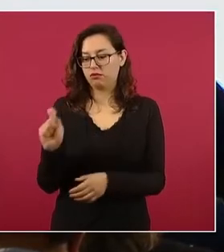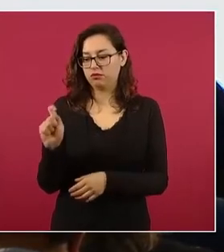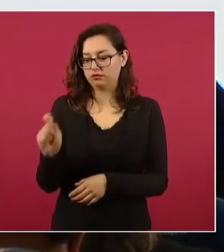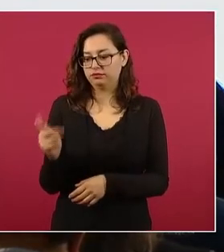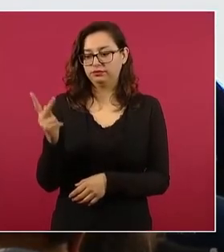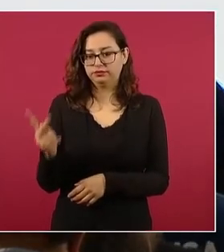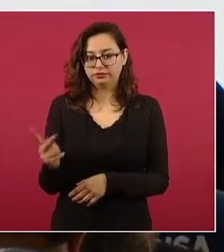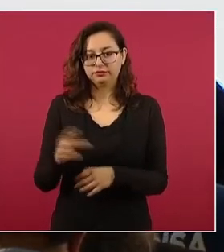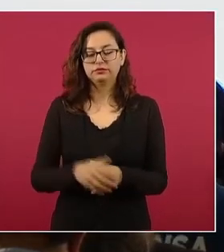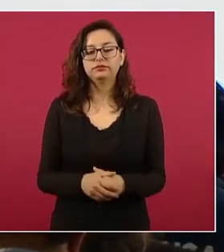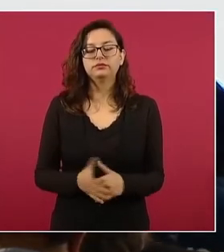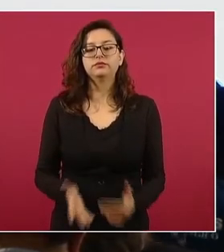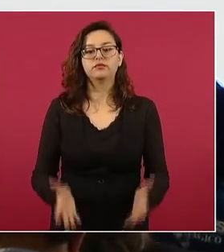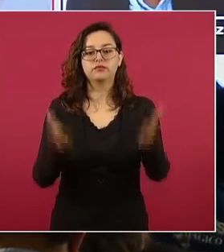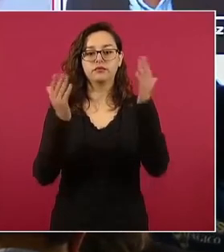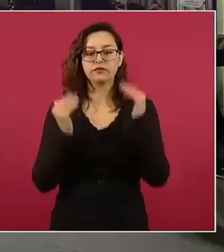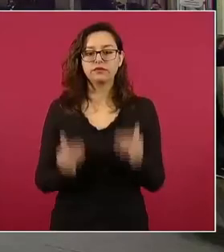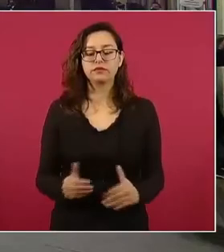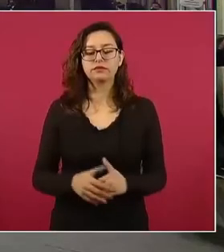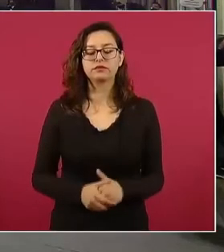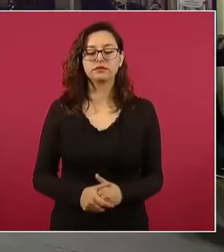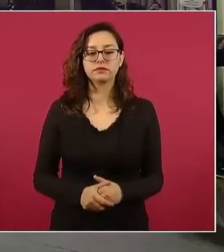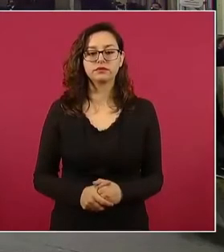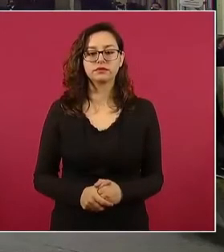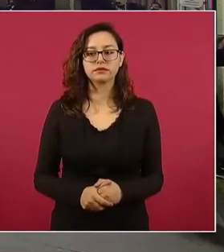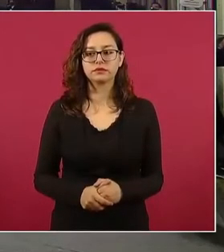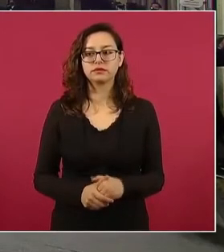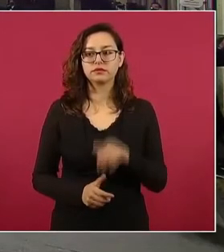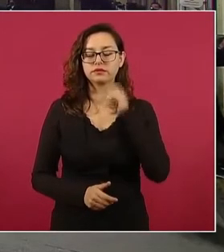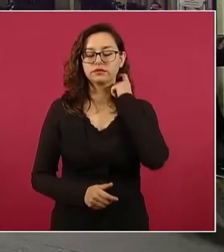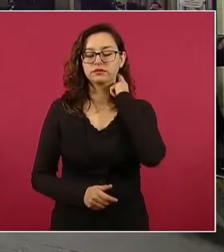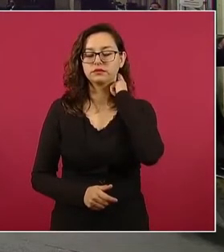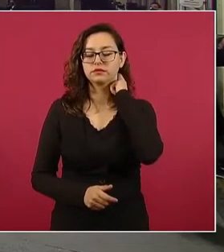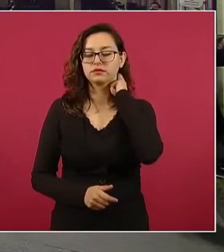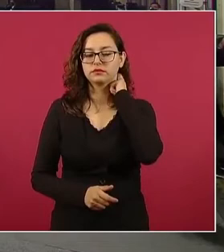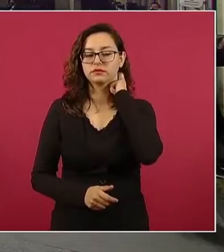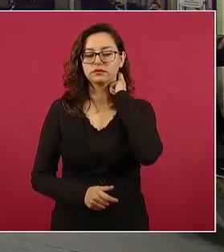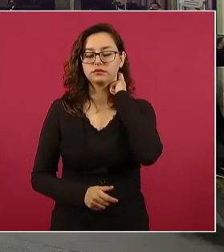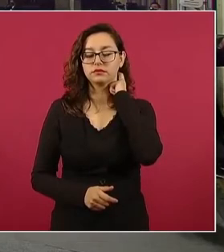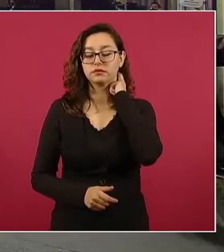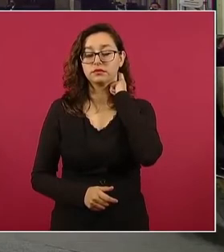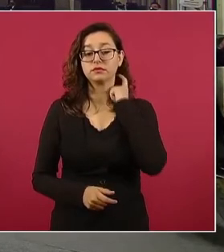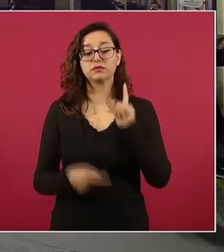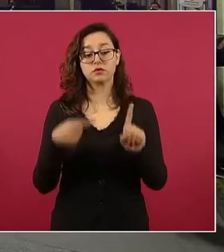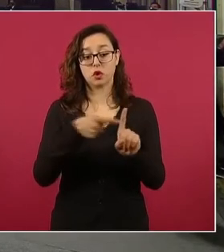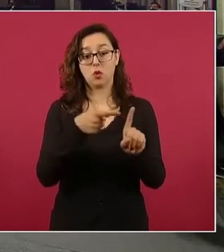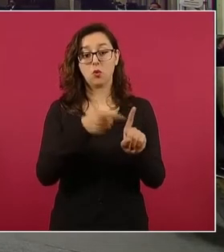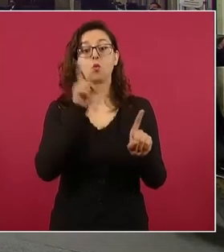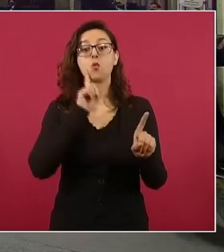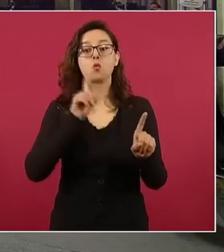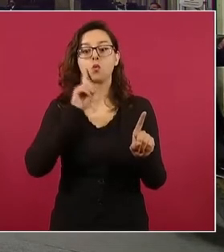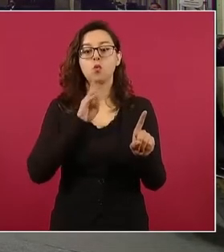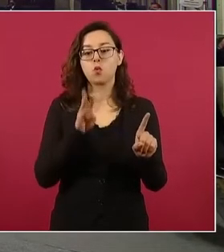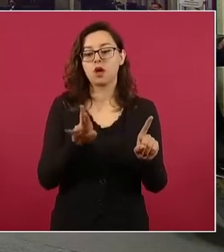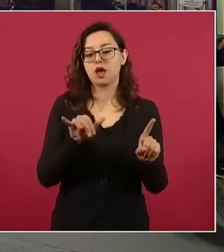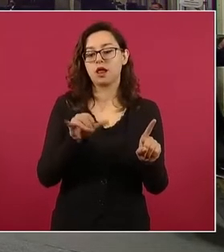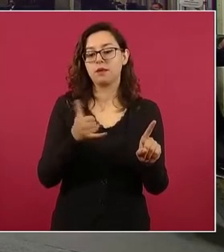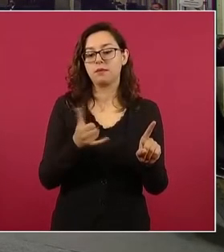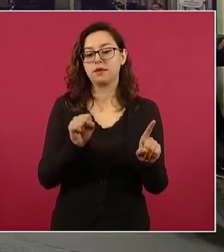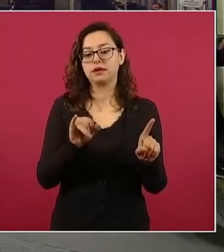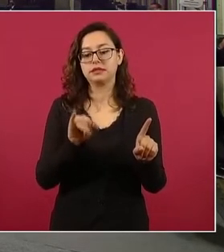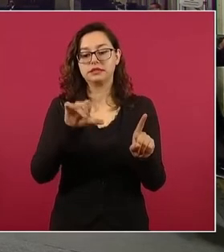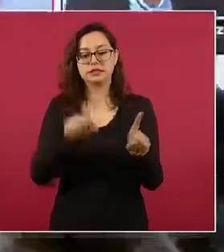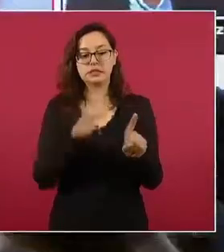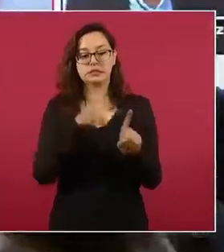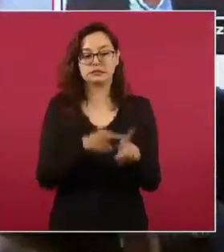Informar que al anterior por favor Bricia Carolina pidieron la ampliación del